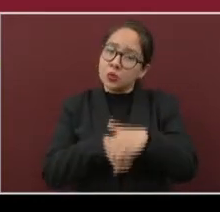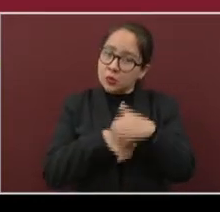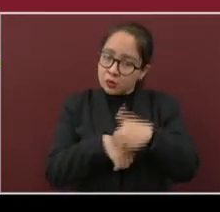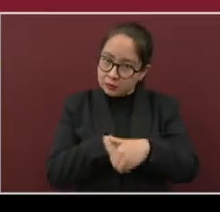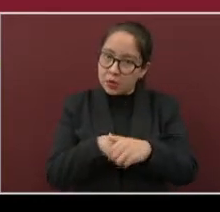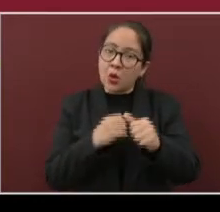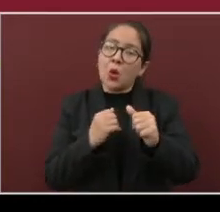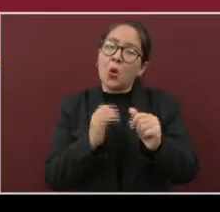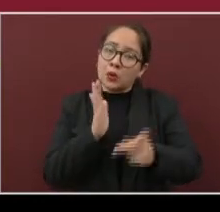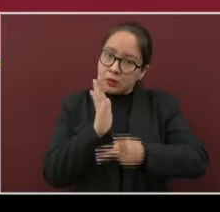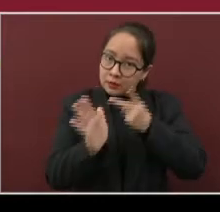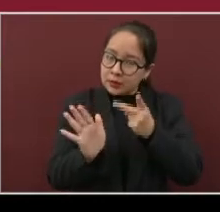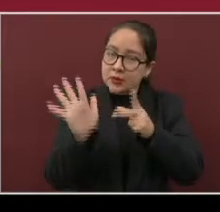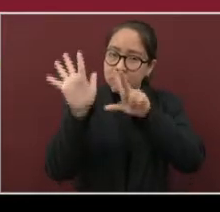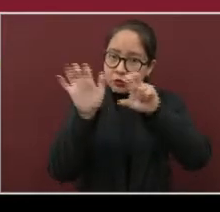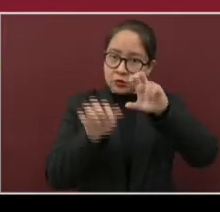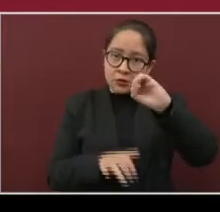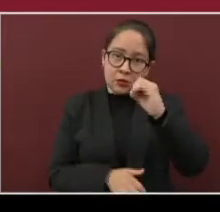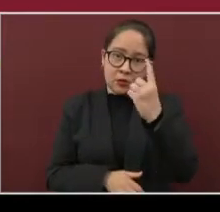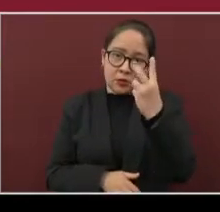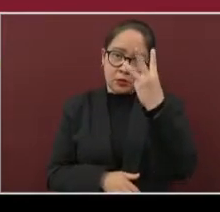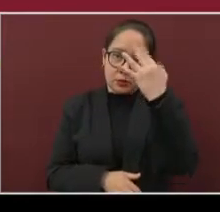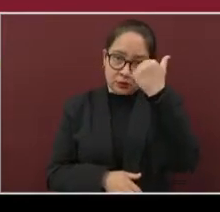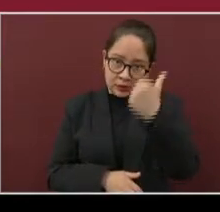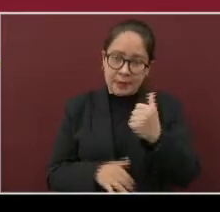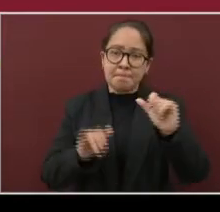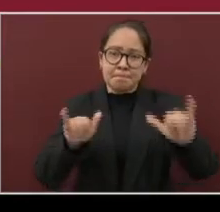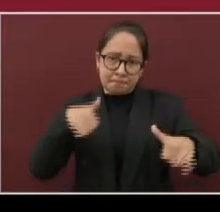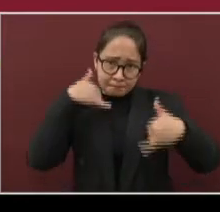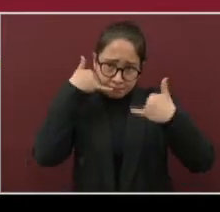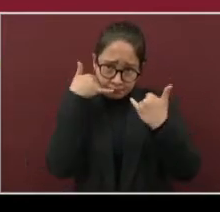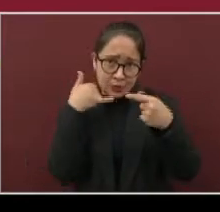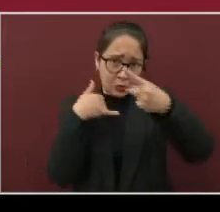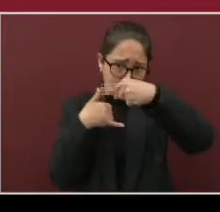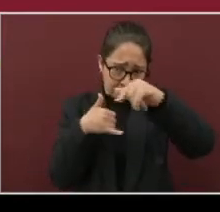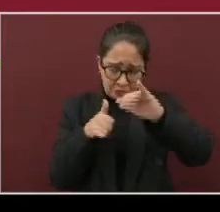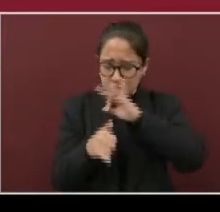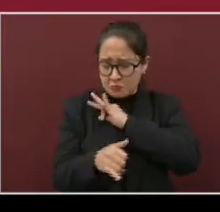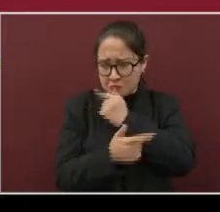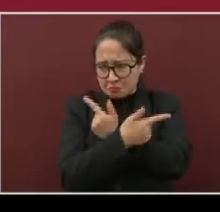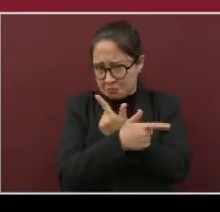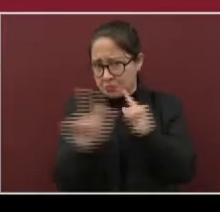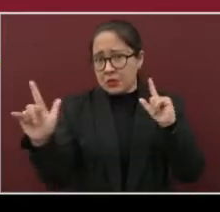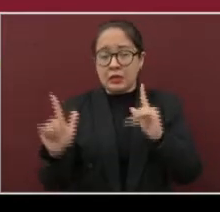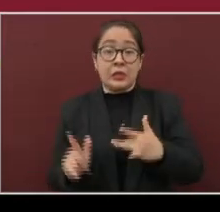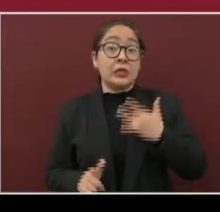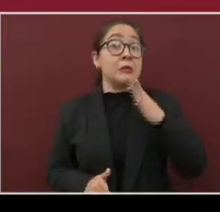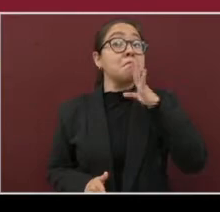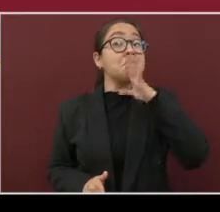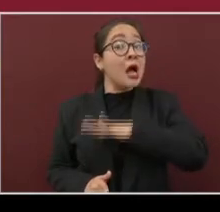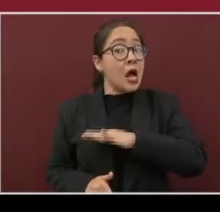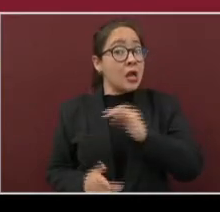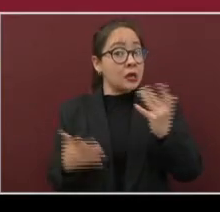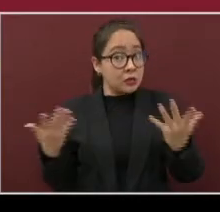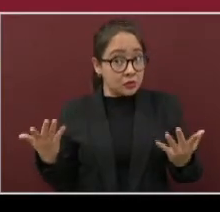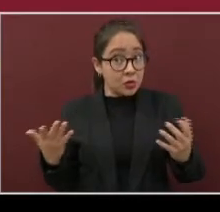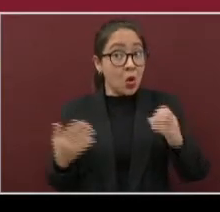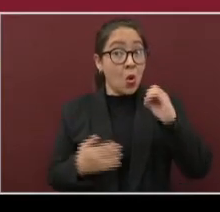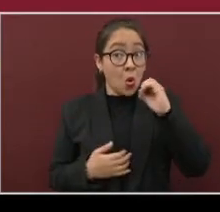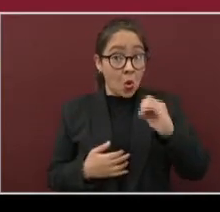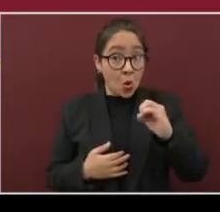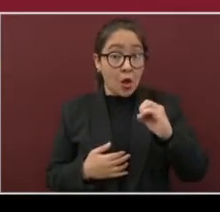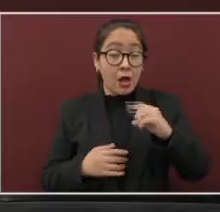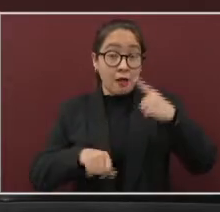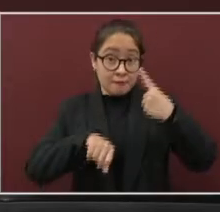-0123-456 para que llamen en caso de síntomas o de la